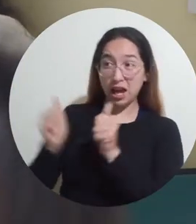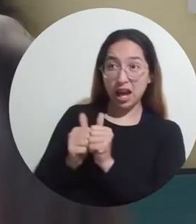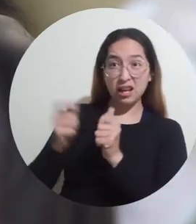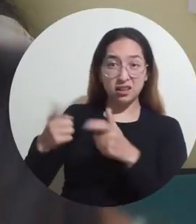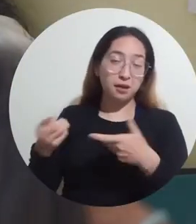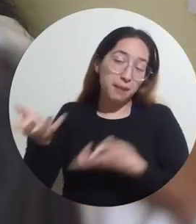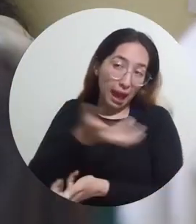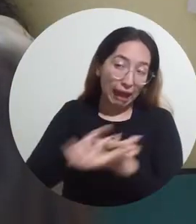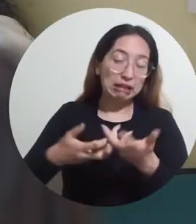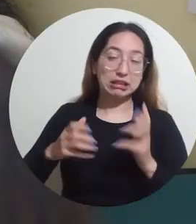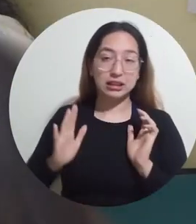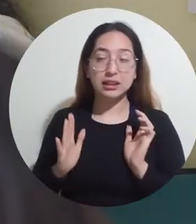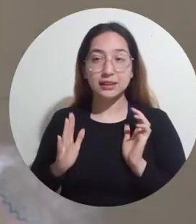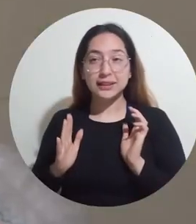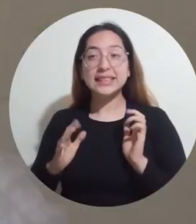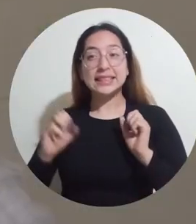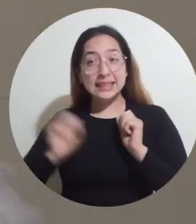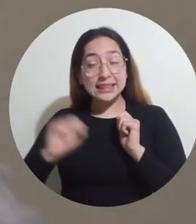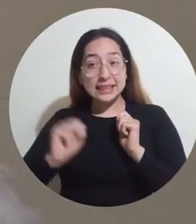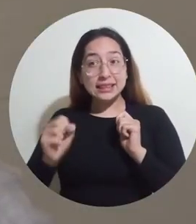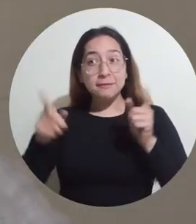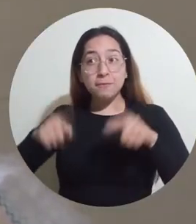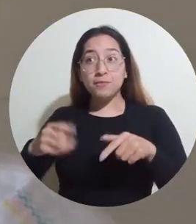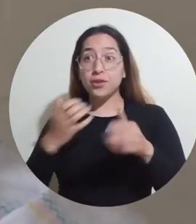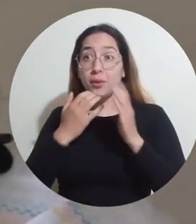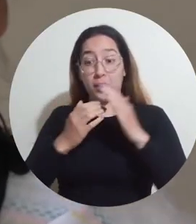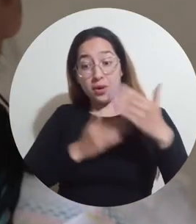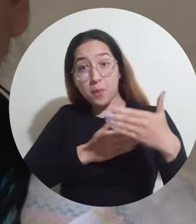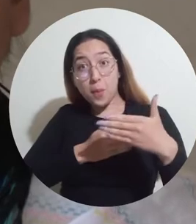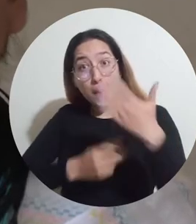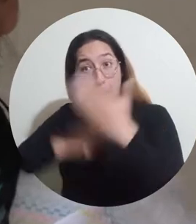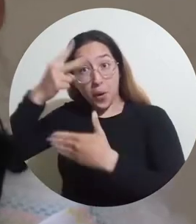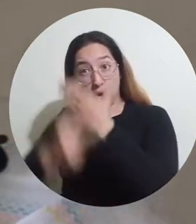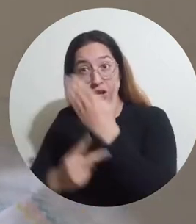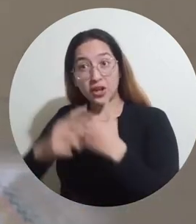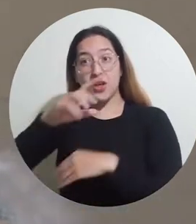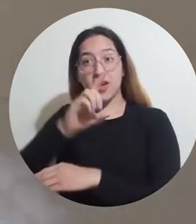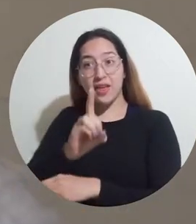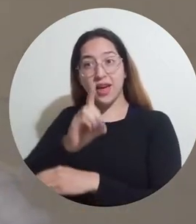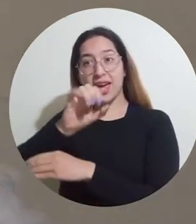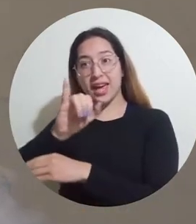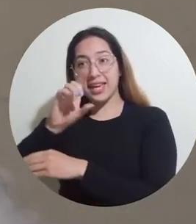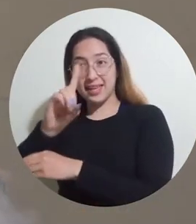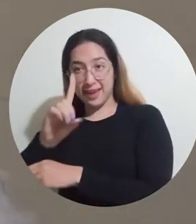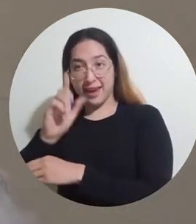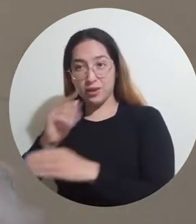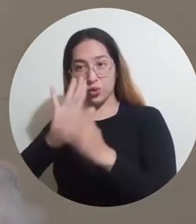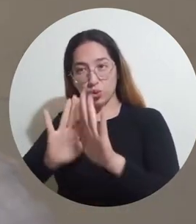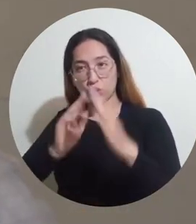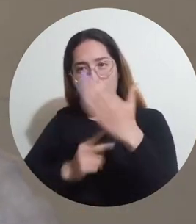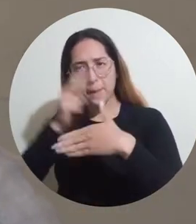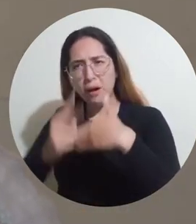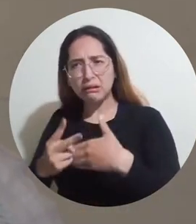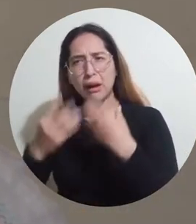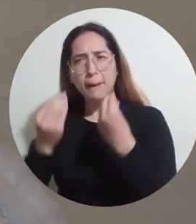está acompañando, colaborando. Fue culminar una parte de la etapa del proyecto Day Day que se viene